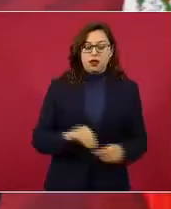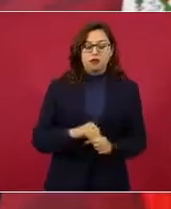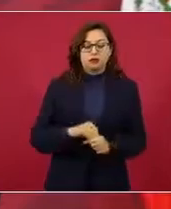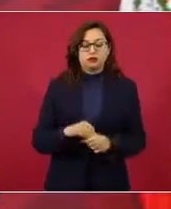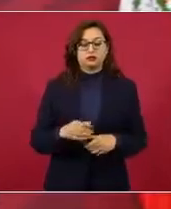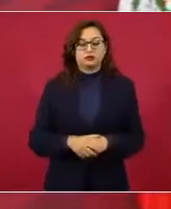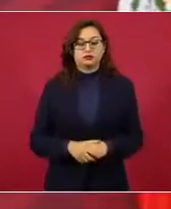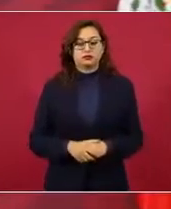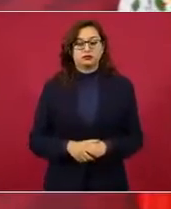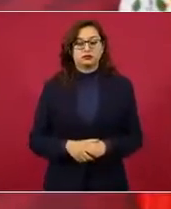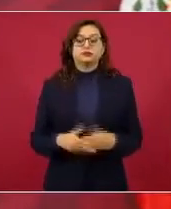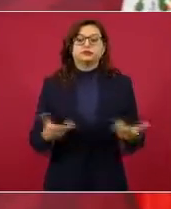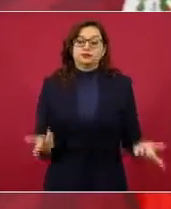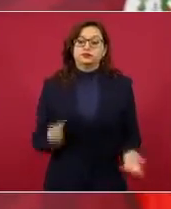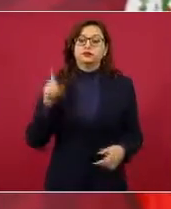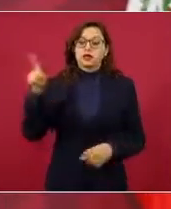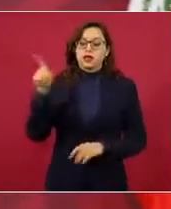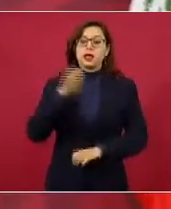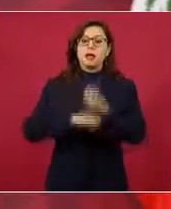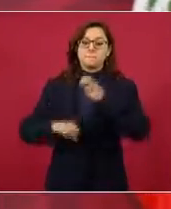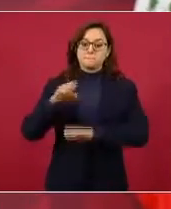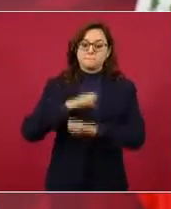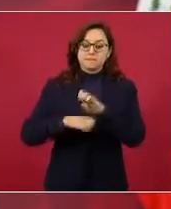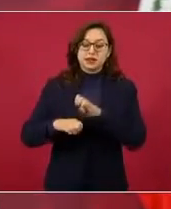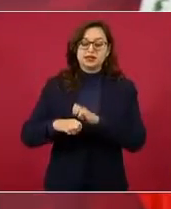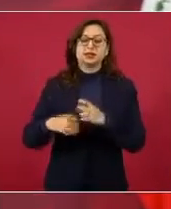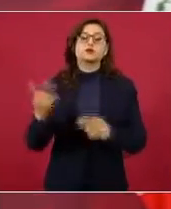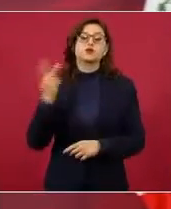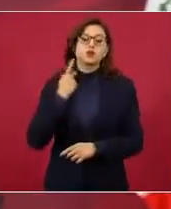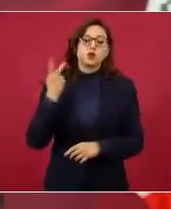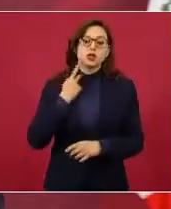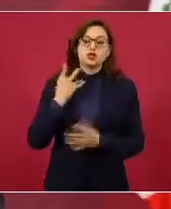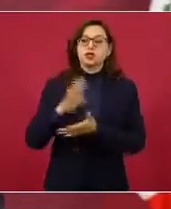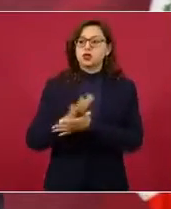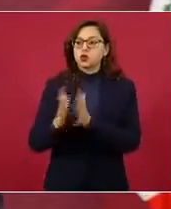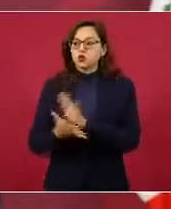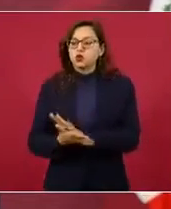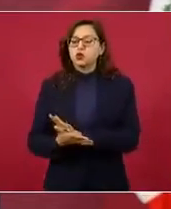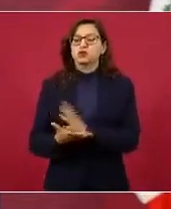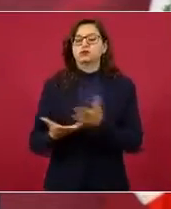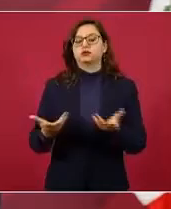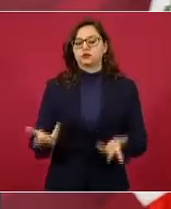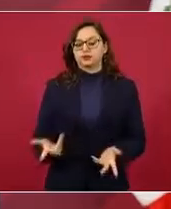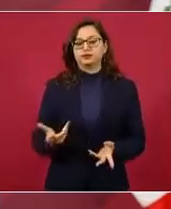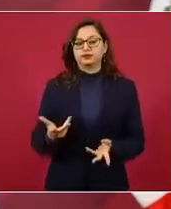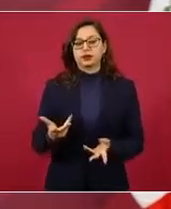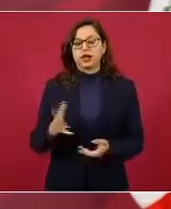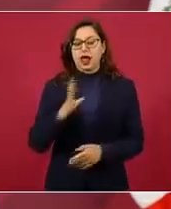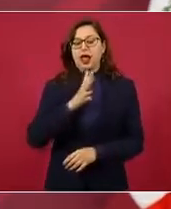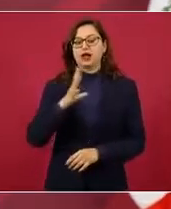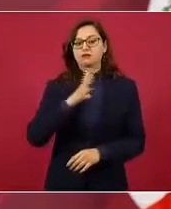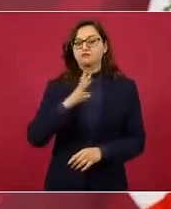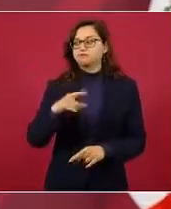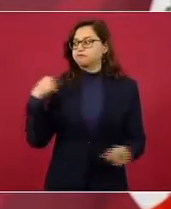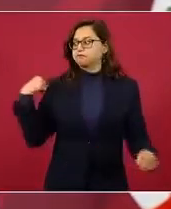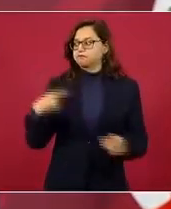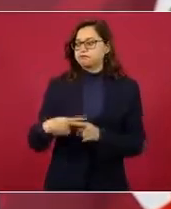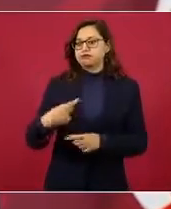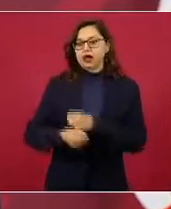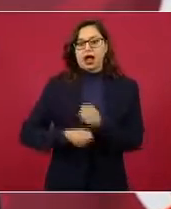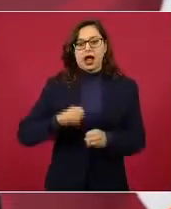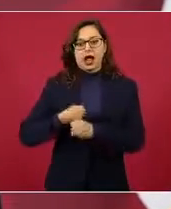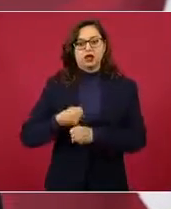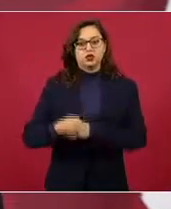por las empresas y por el influyentismo político que se llevaba a cabo arriba